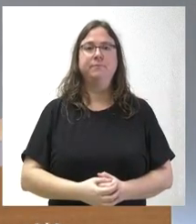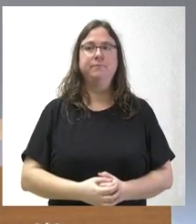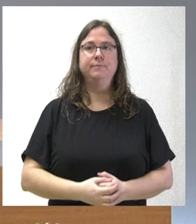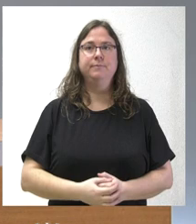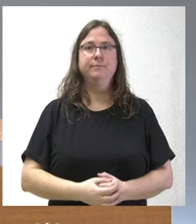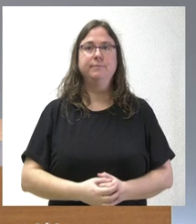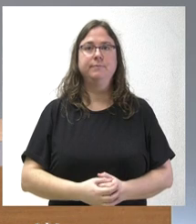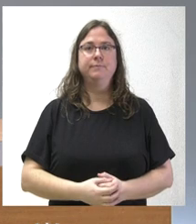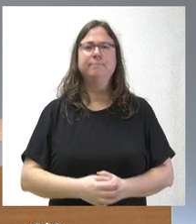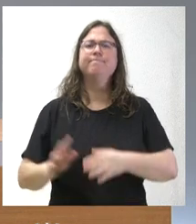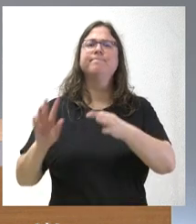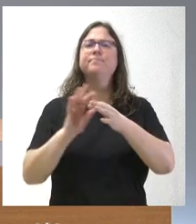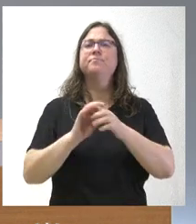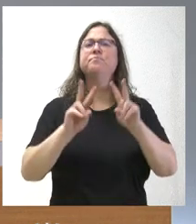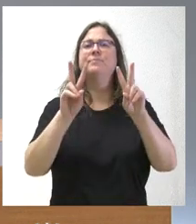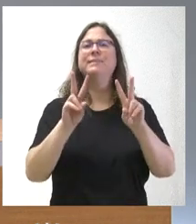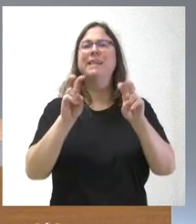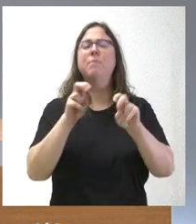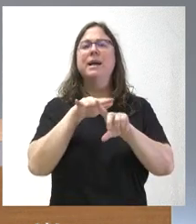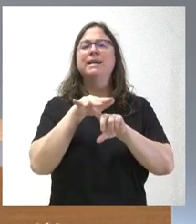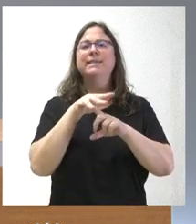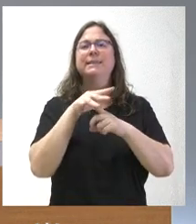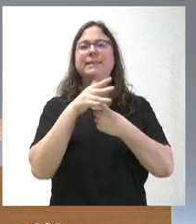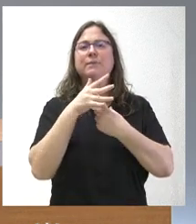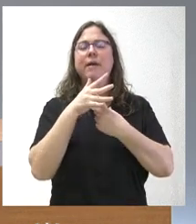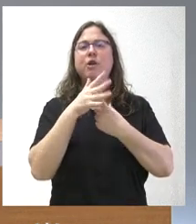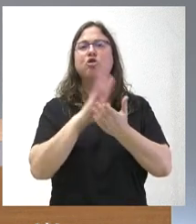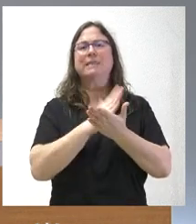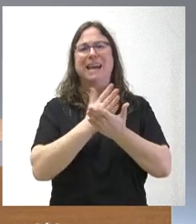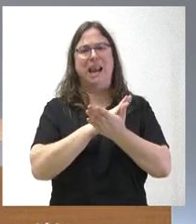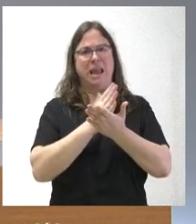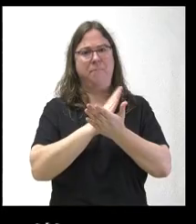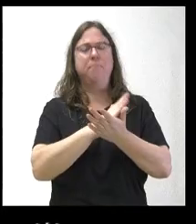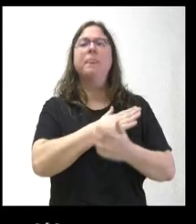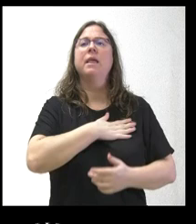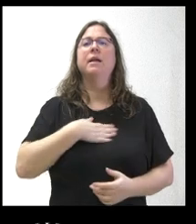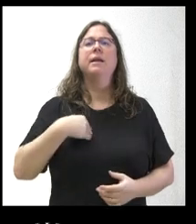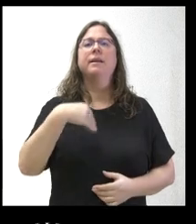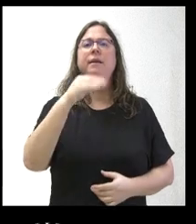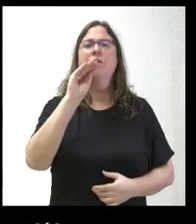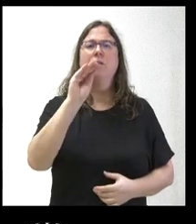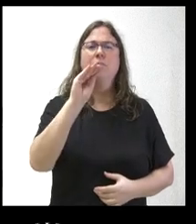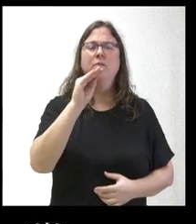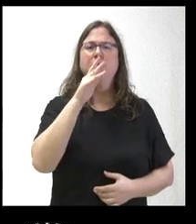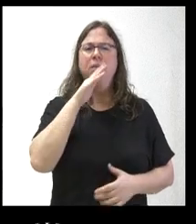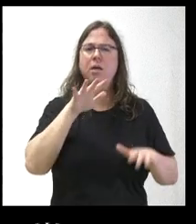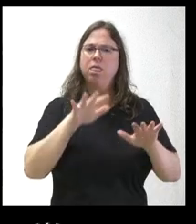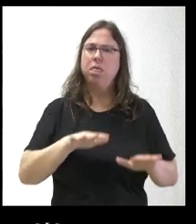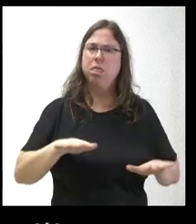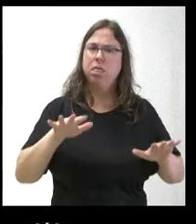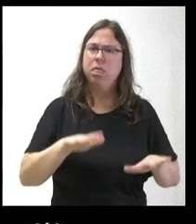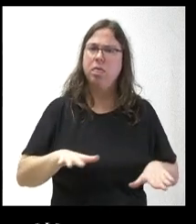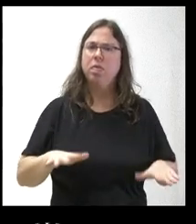En relación a la situación del SERLA, quería preguntarle por esa ralentización que están sufriendo